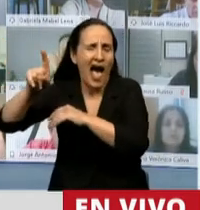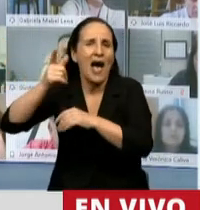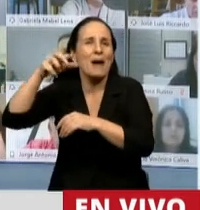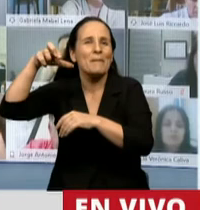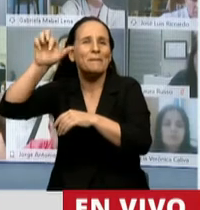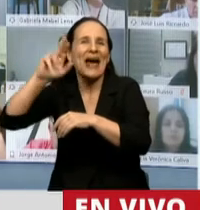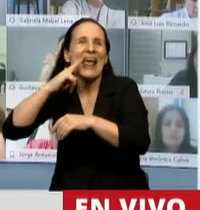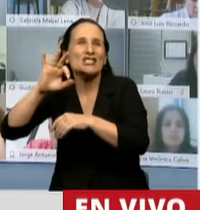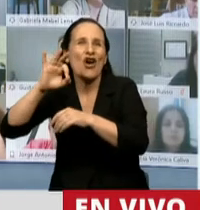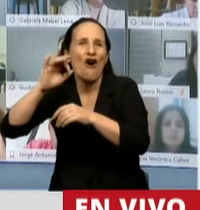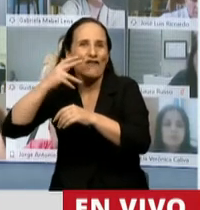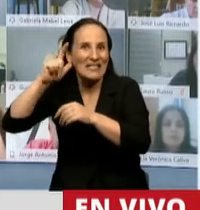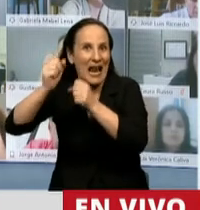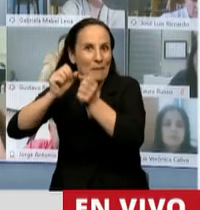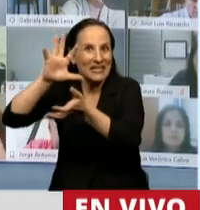quiera llamar.